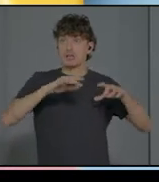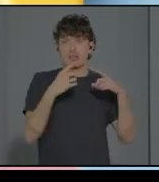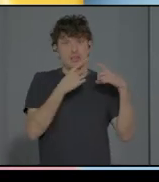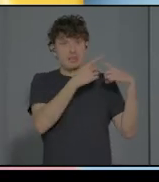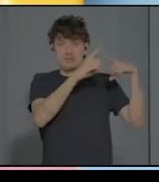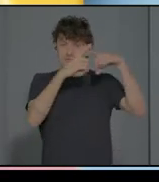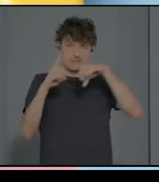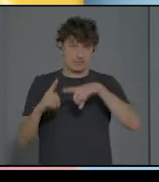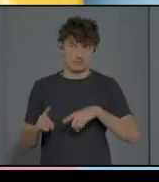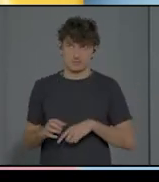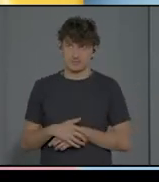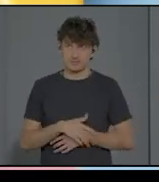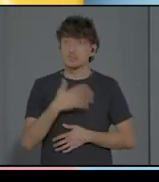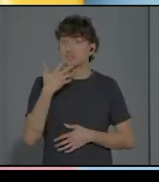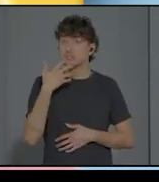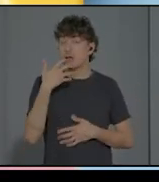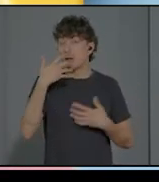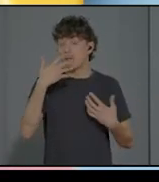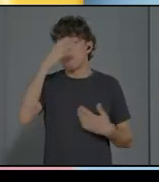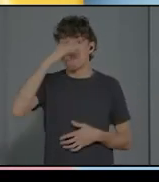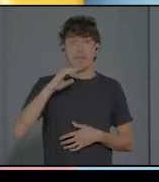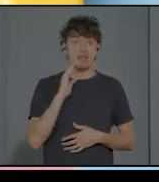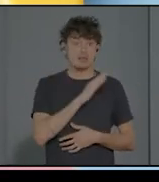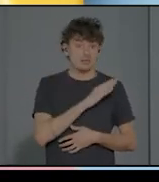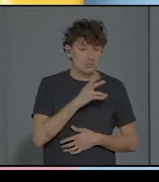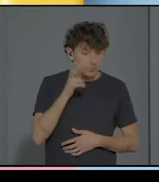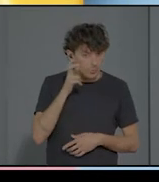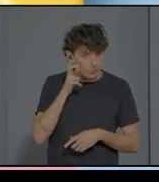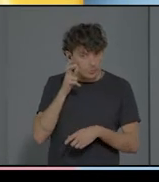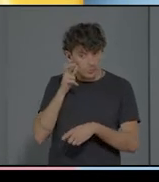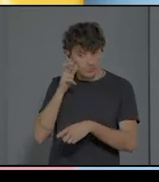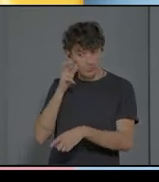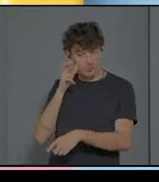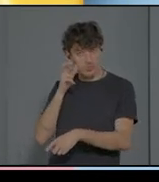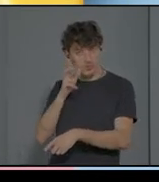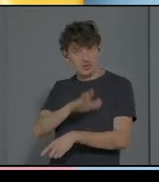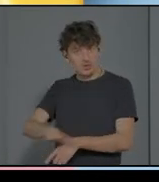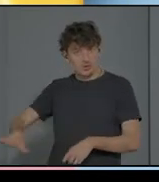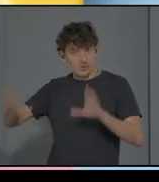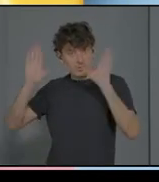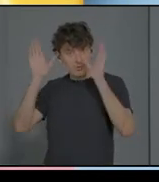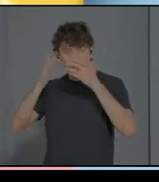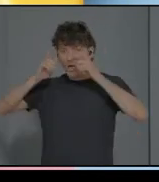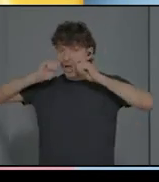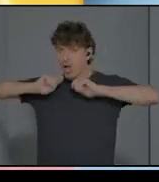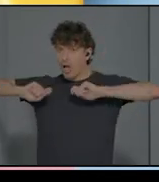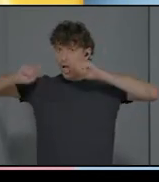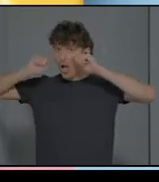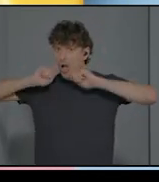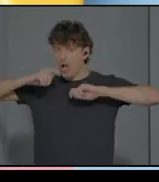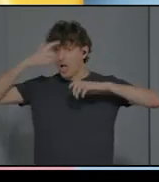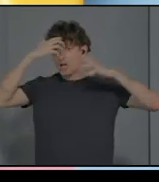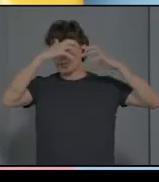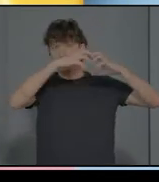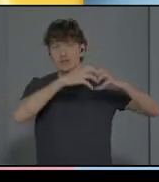escuchan el llanto de un niño autista, activan sobre todo la insula. Y la insula es